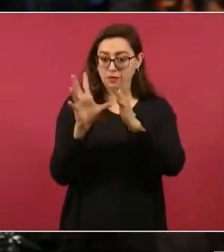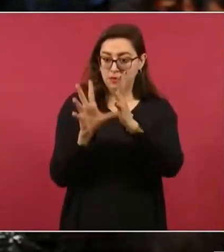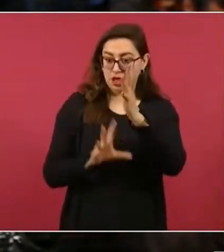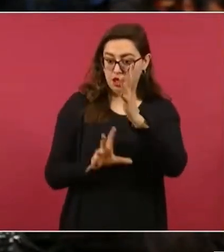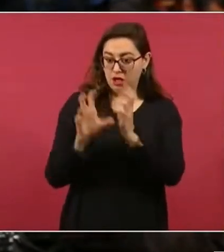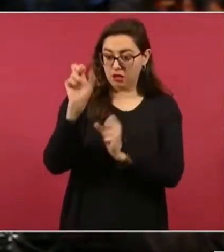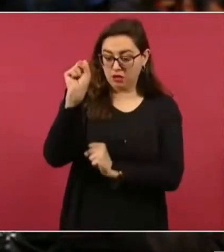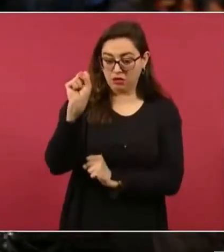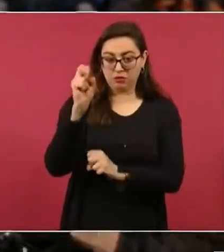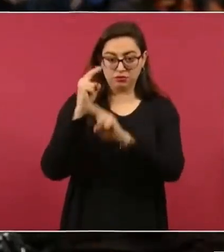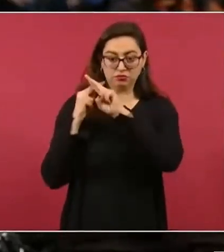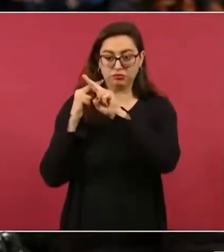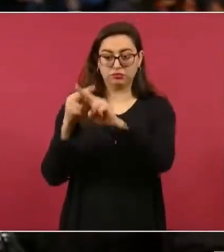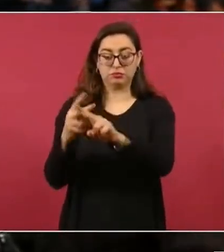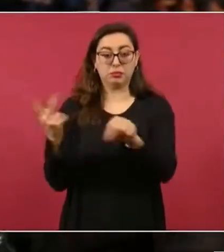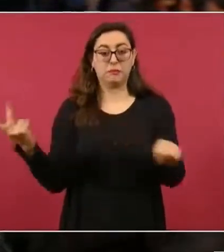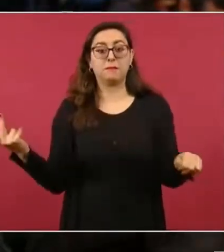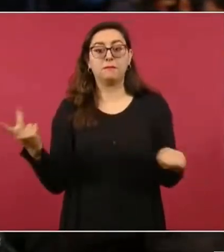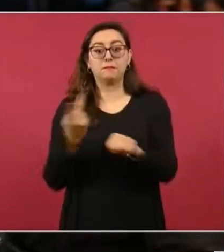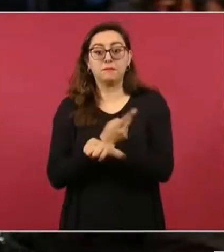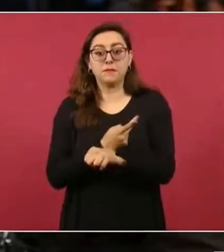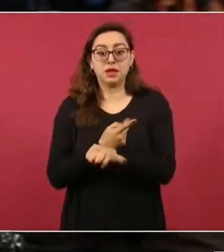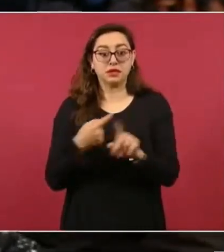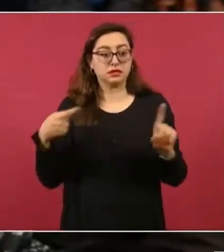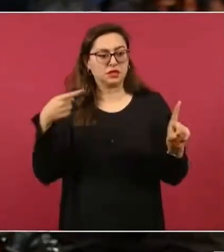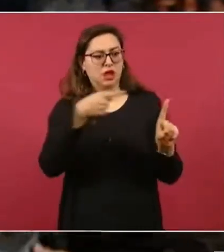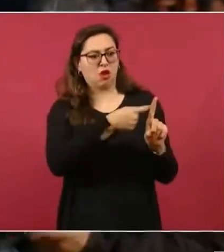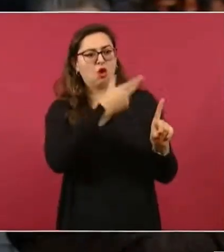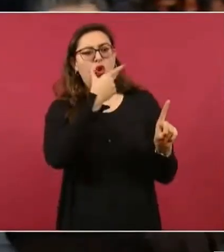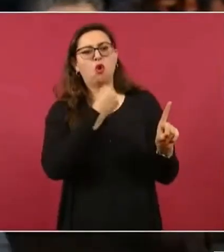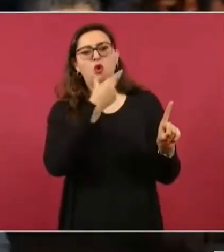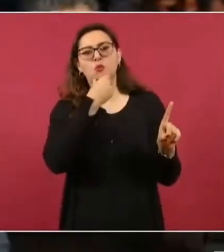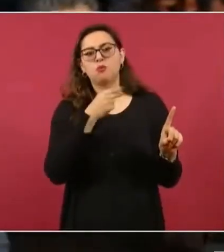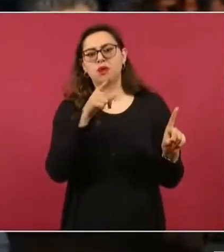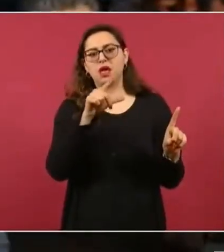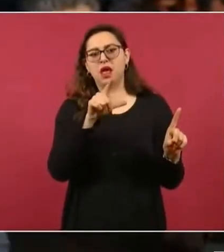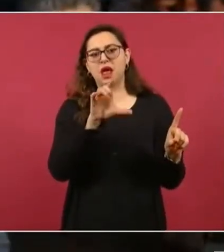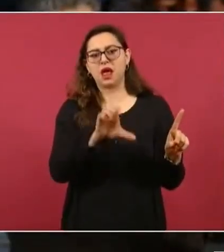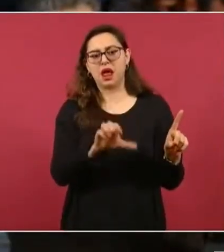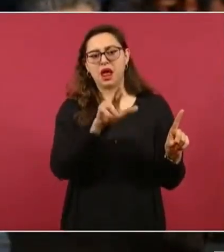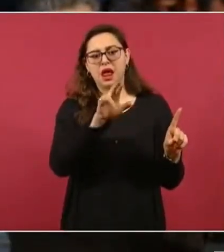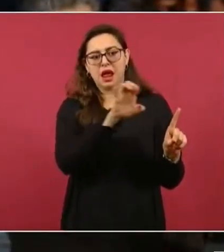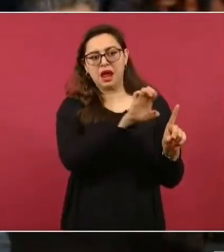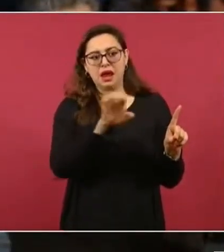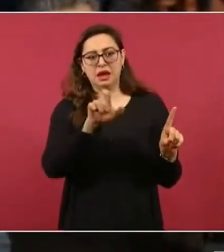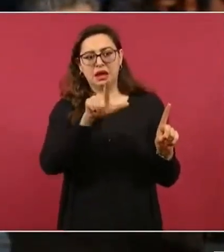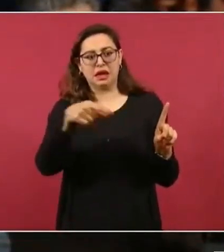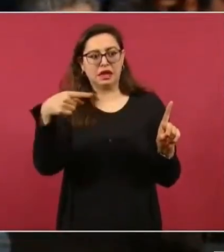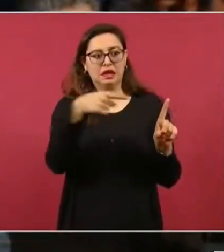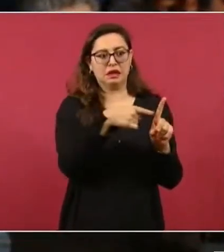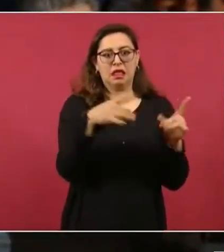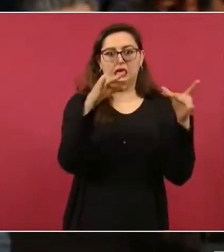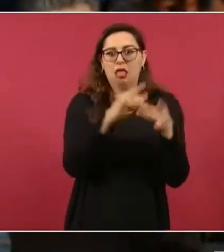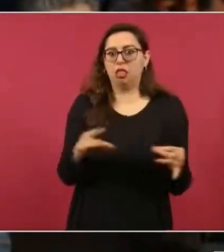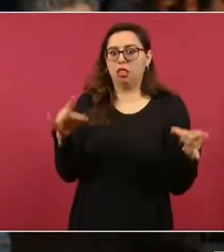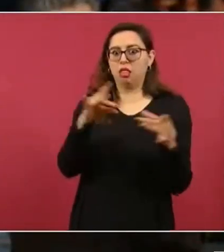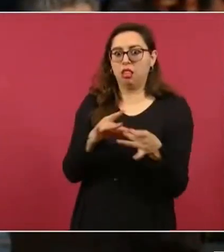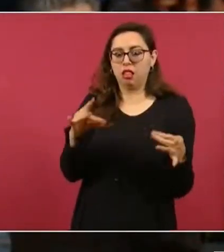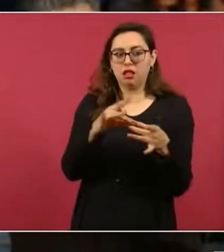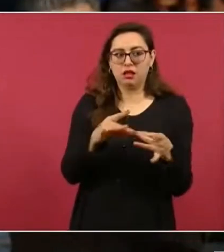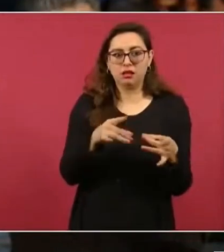de Kirill, que era más tendencioso y mentiroso, y en casi ningún medio hincapié en su discurso,